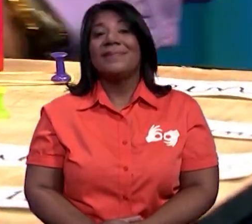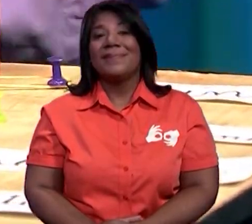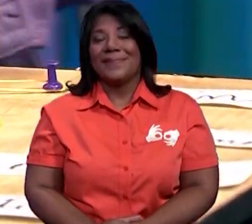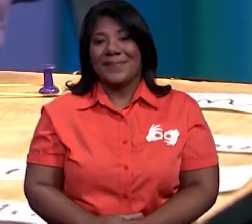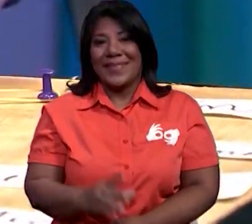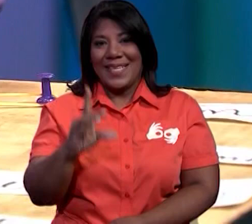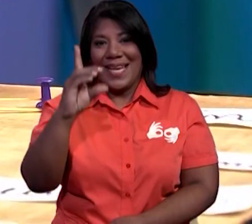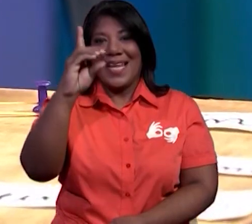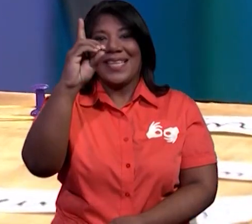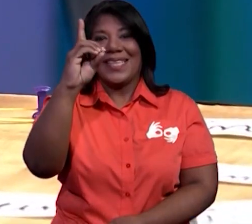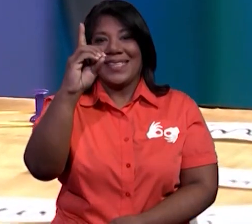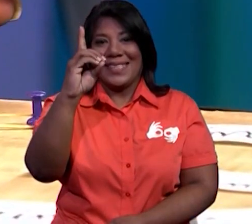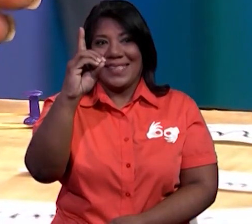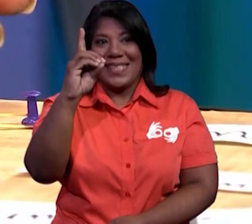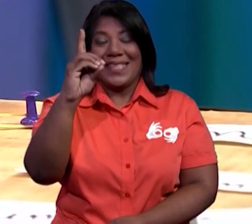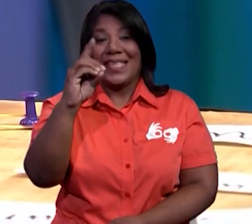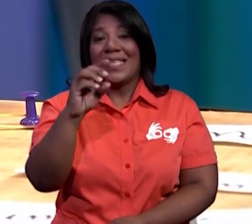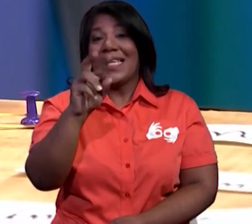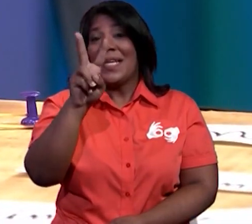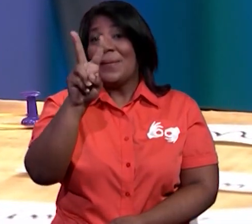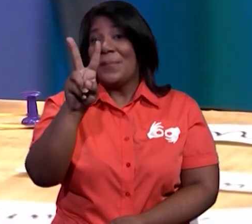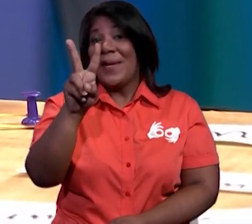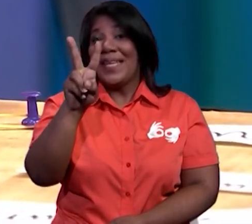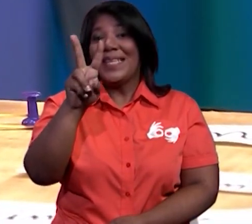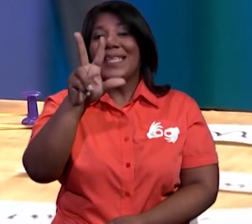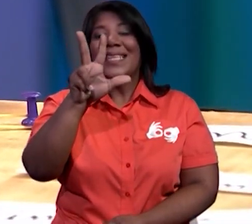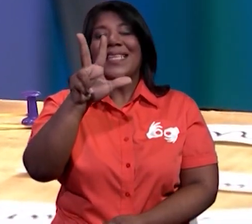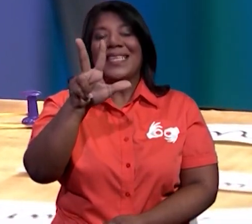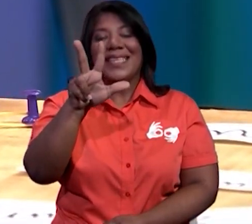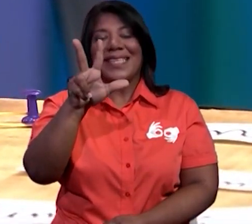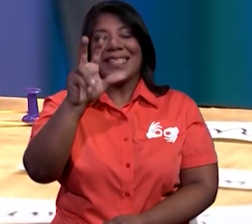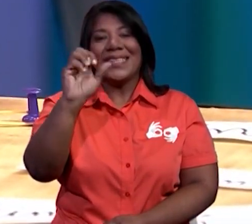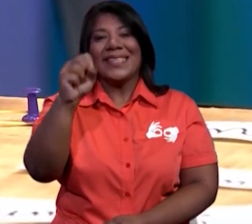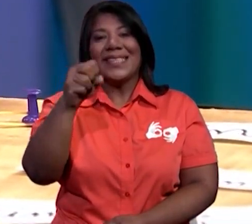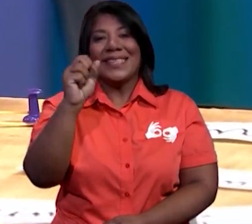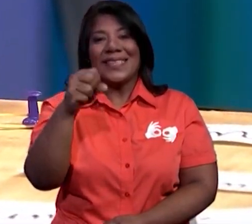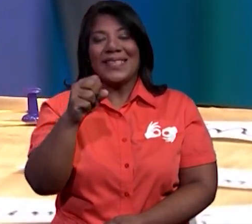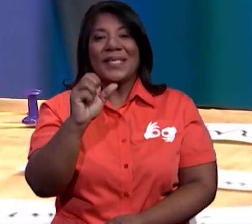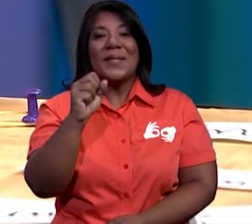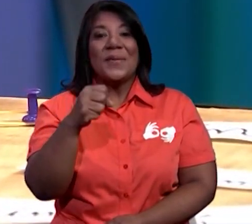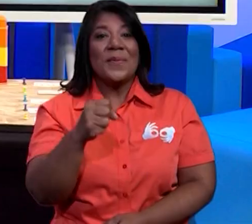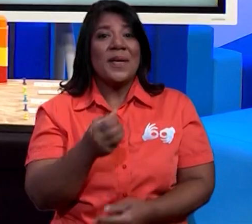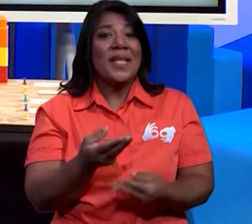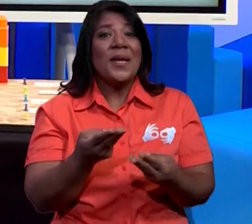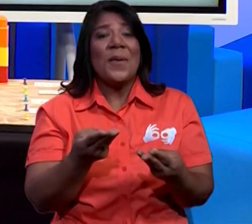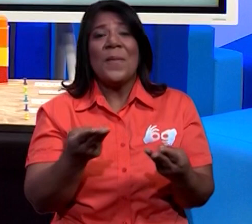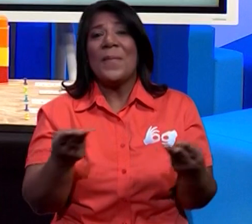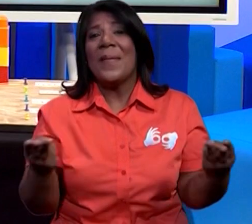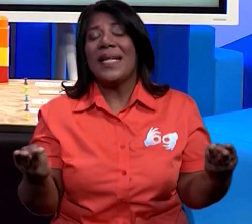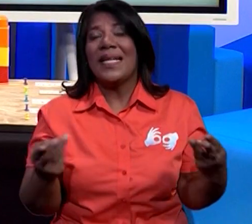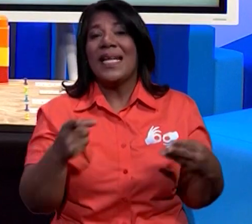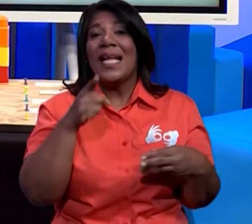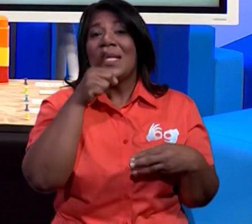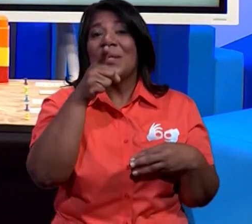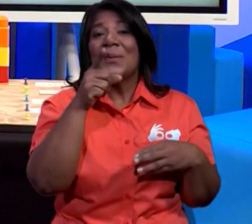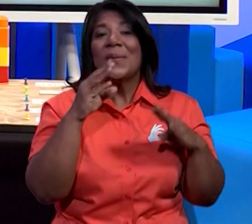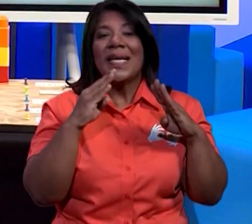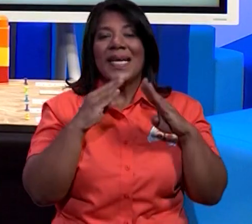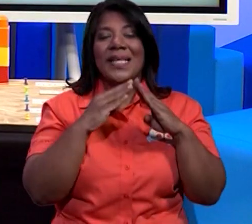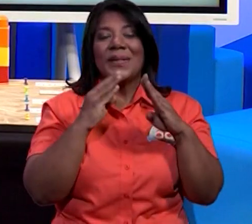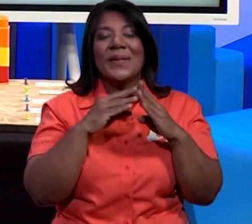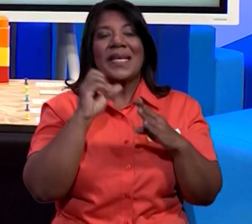decenas. Aquí y así sucesivamente, con objetos que tengas en casa, vas a poder ir